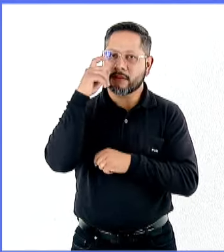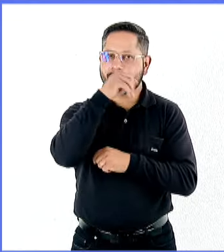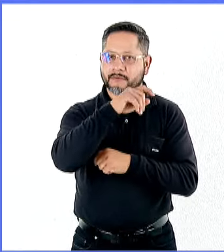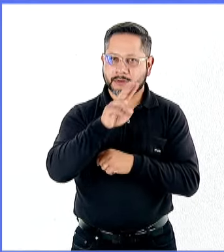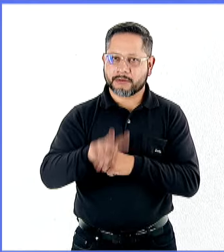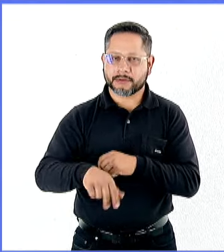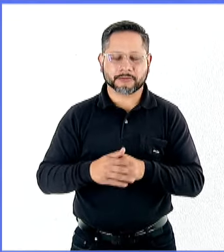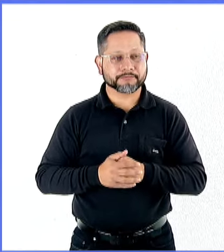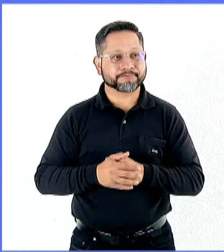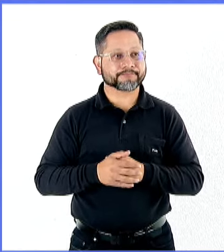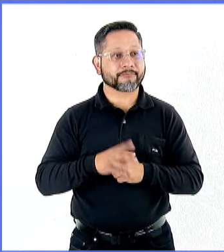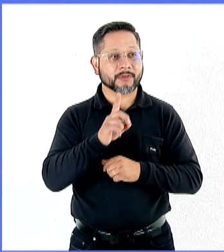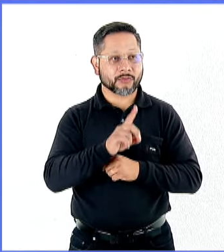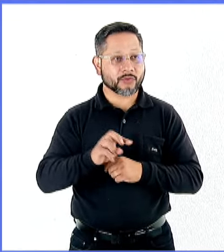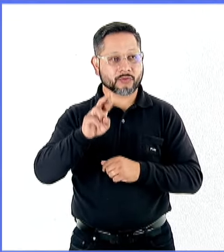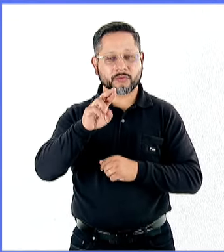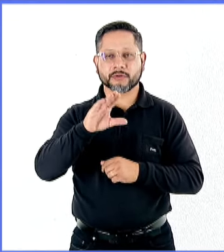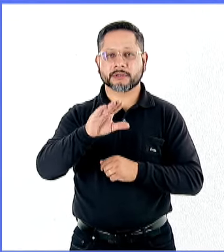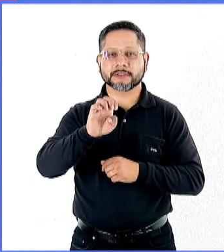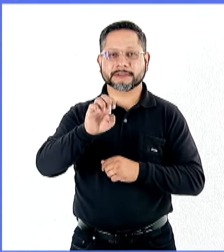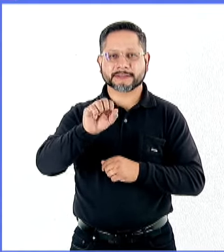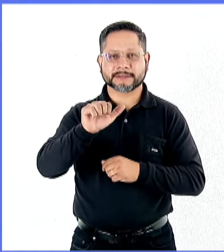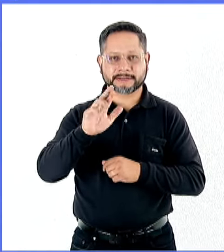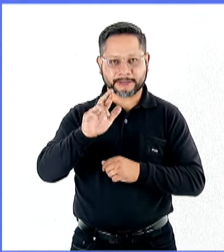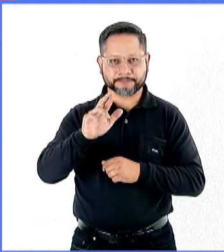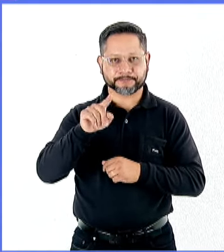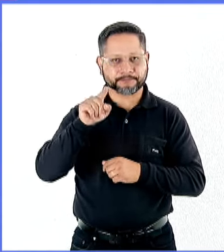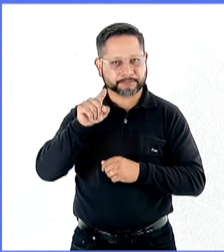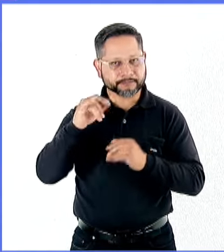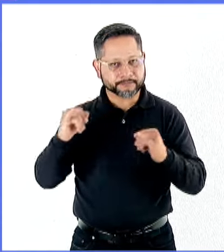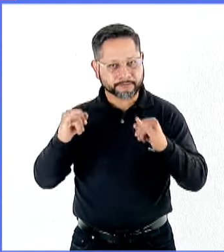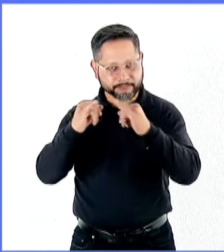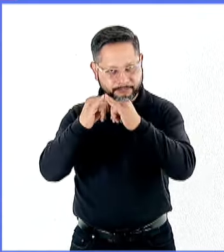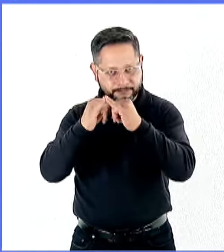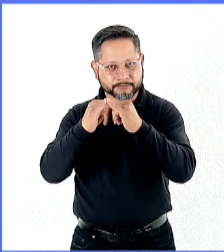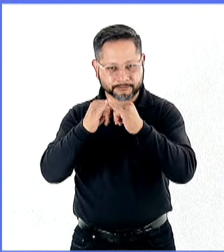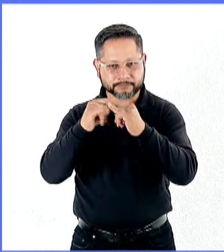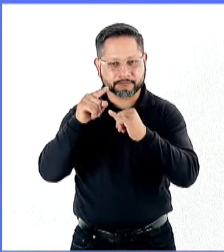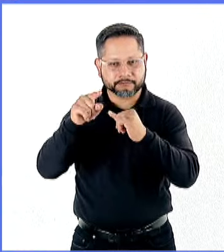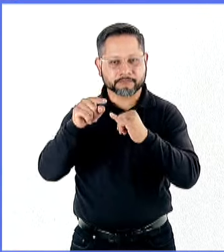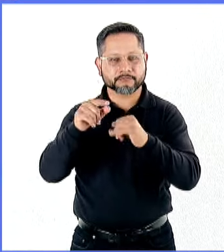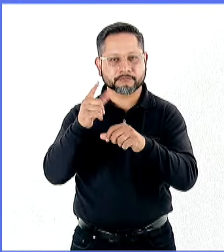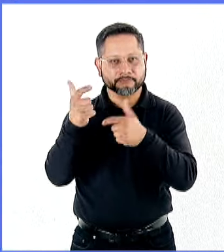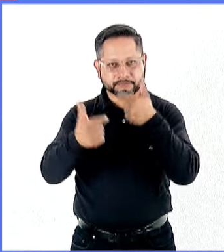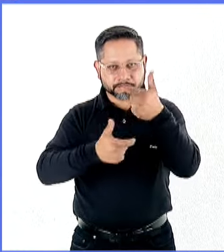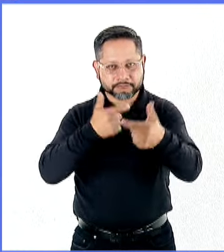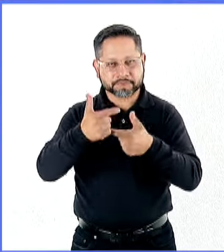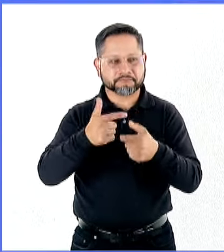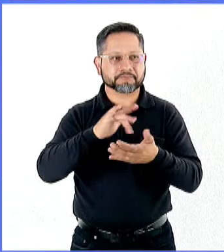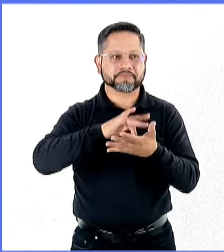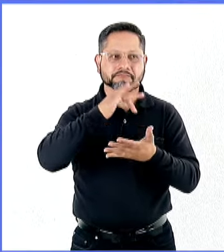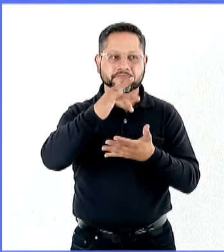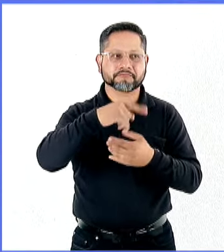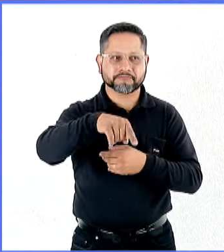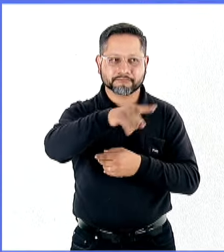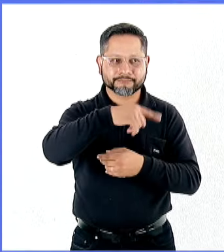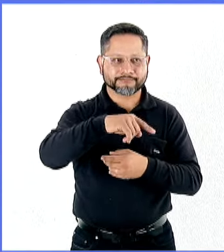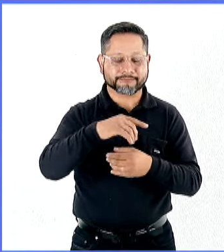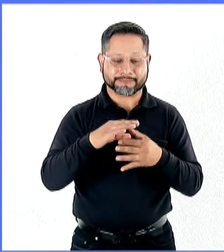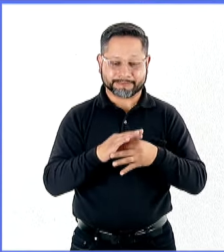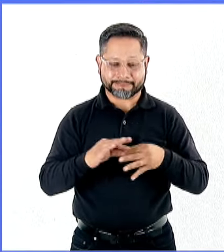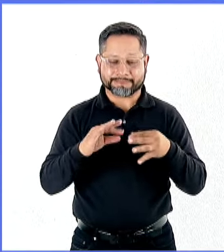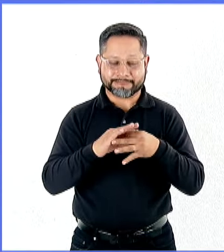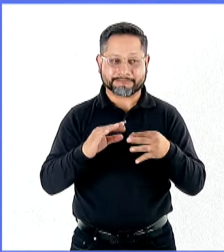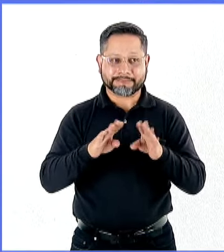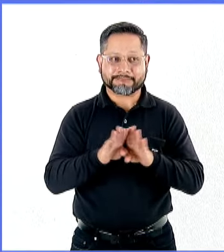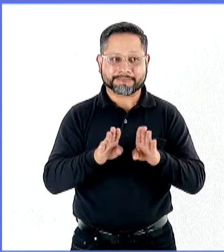además. Doctor César Salazar López, investigador del Instituto de Investigaciones Económicas de nuestra universidad, gracias por estos minutos y por ayudarnos a entender